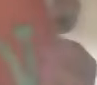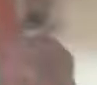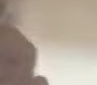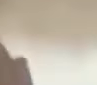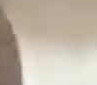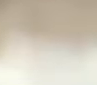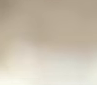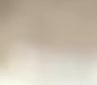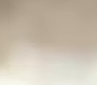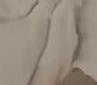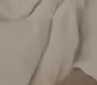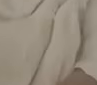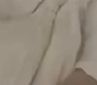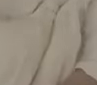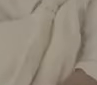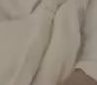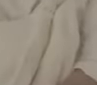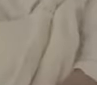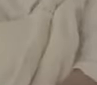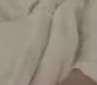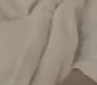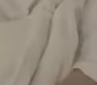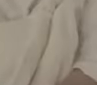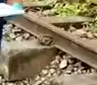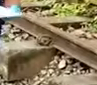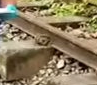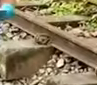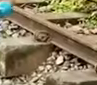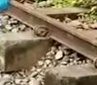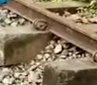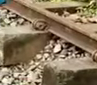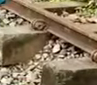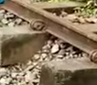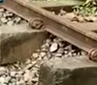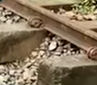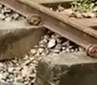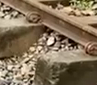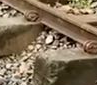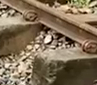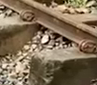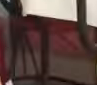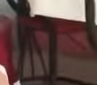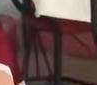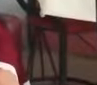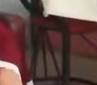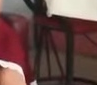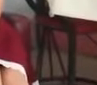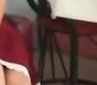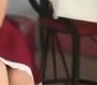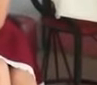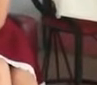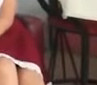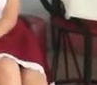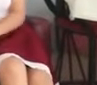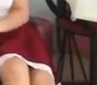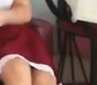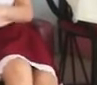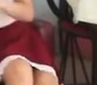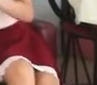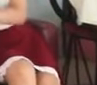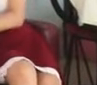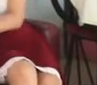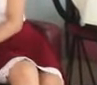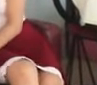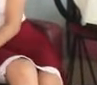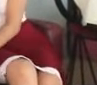de manera diferencial atienden a la diversidad de la población. La equidad es nuestro norte. Y ahora, más que nunca, lo